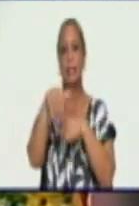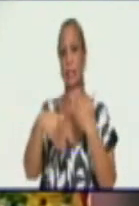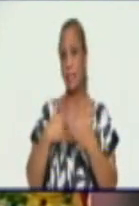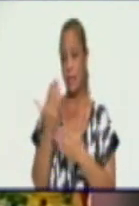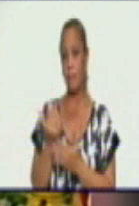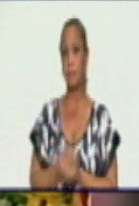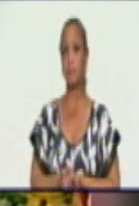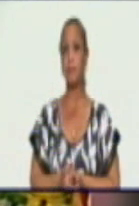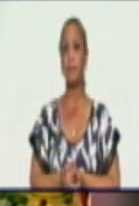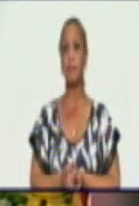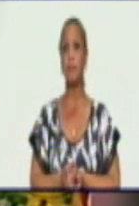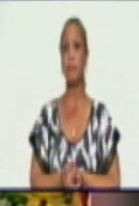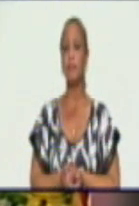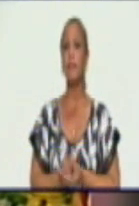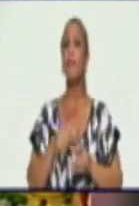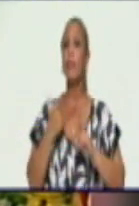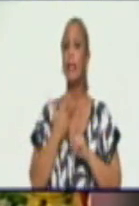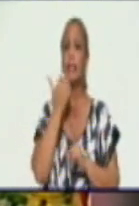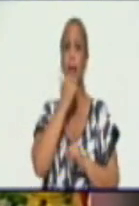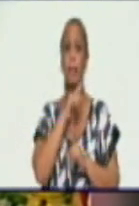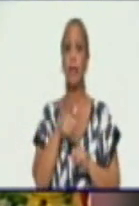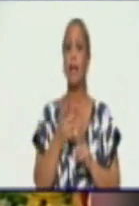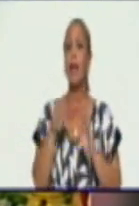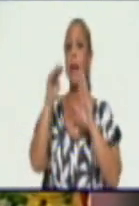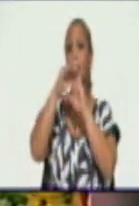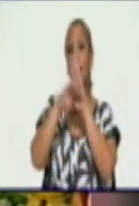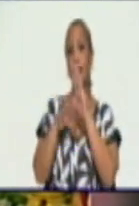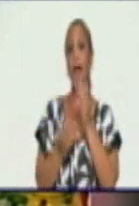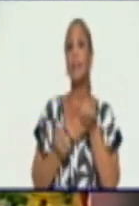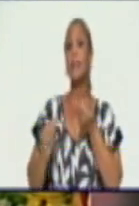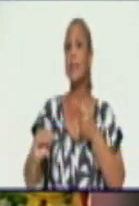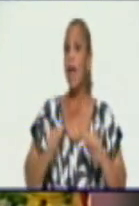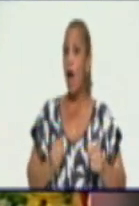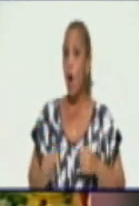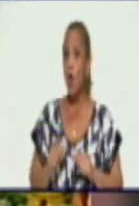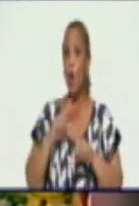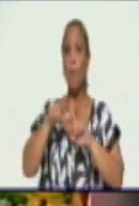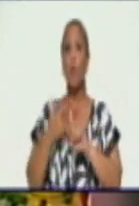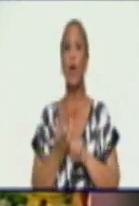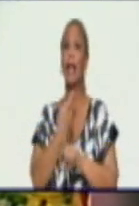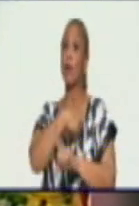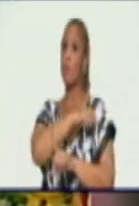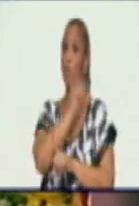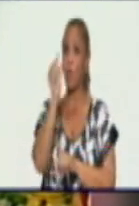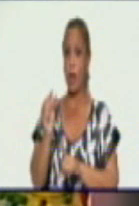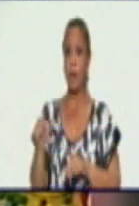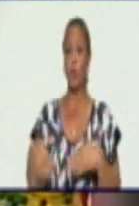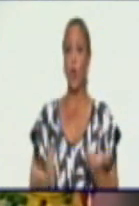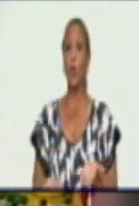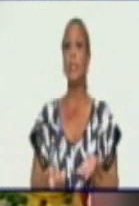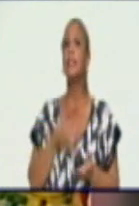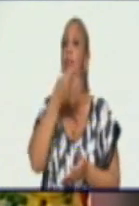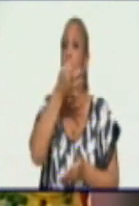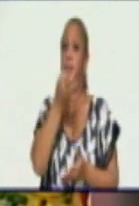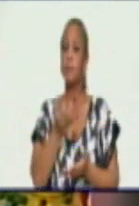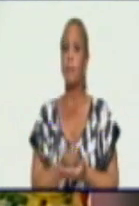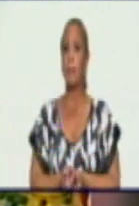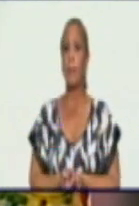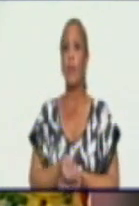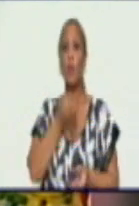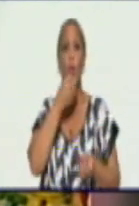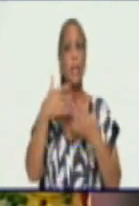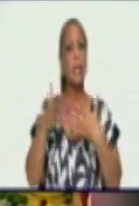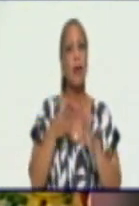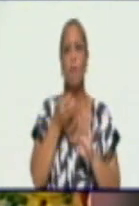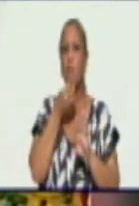se han hecho énfasis en las medidas de ahorro por el pueblo, y voy a acotar lo siguiente, cualquiera puede pensar